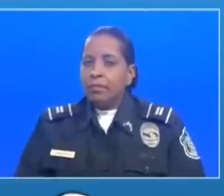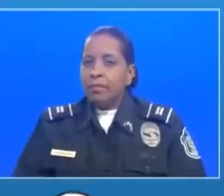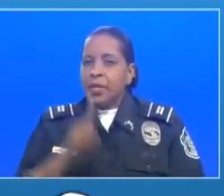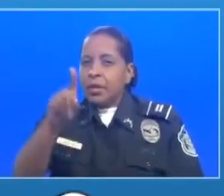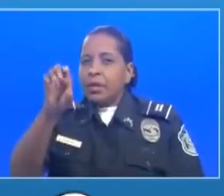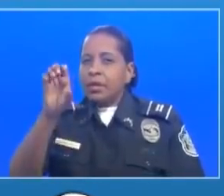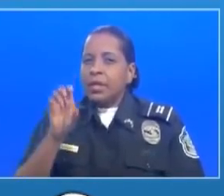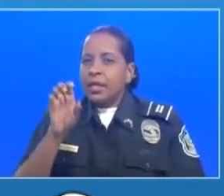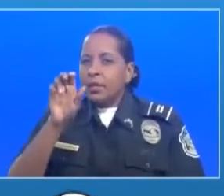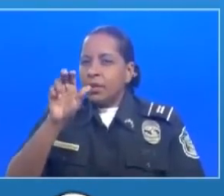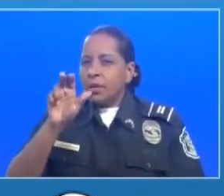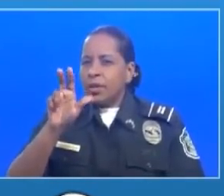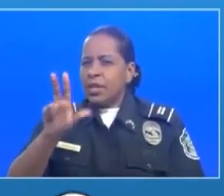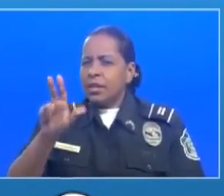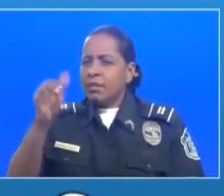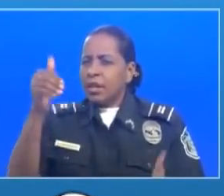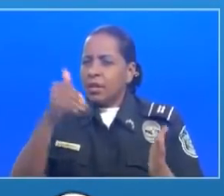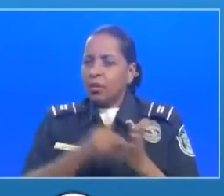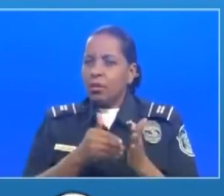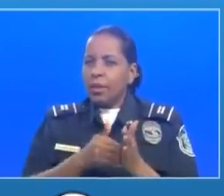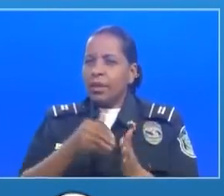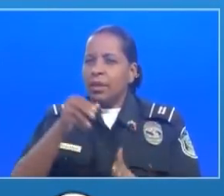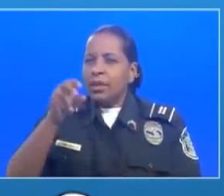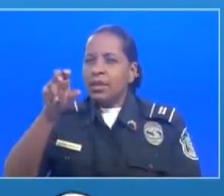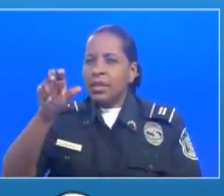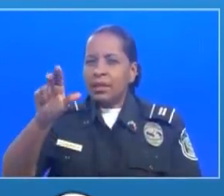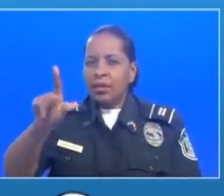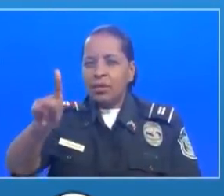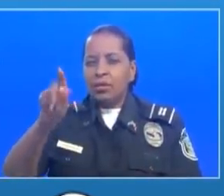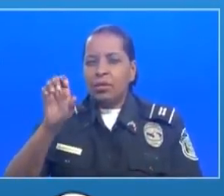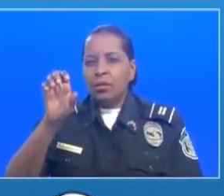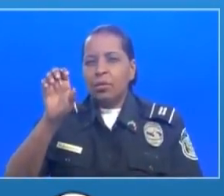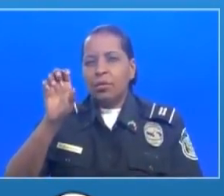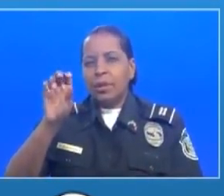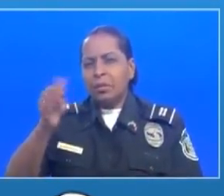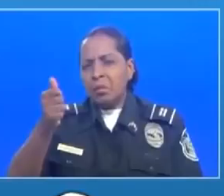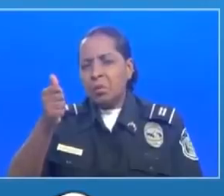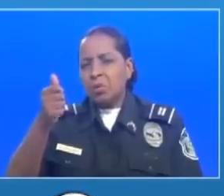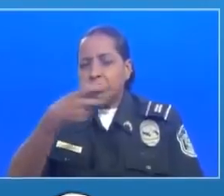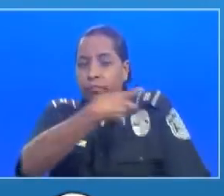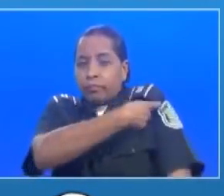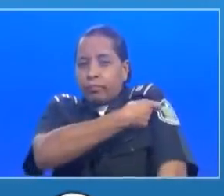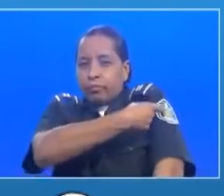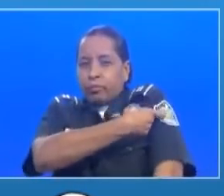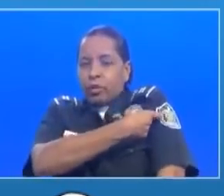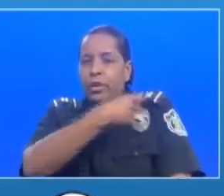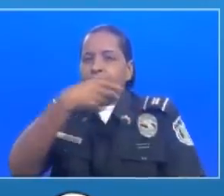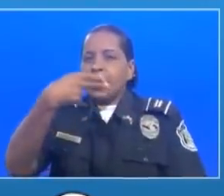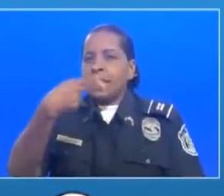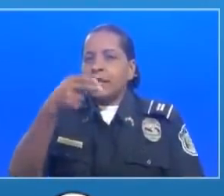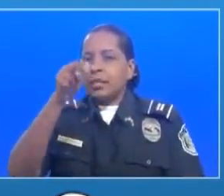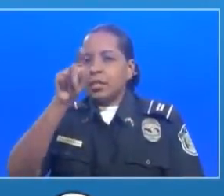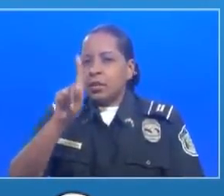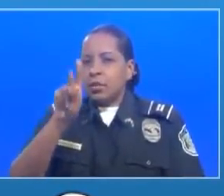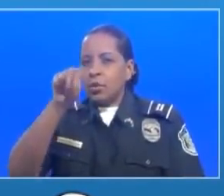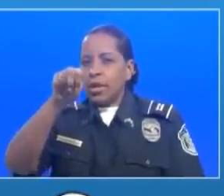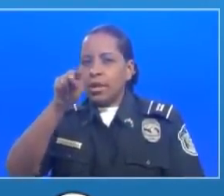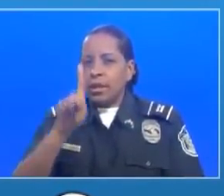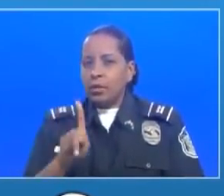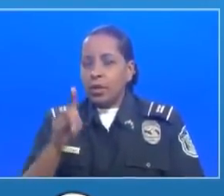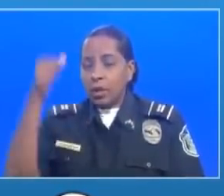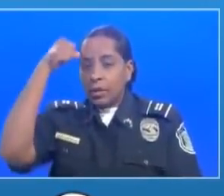132.293 dosis de vacunas contra la influenza y queremos